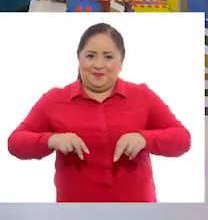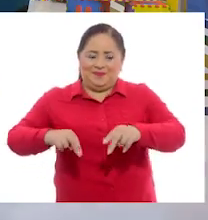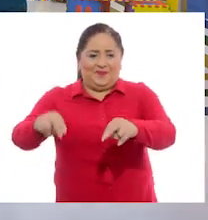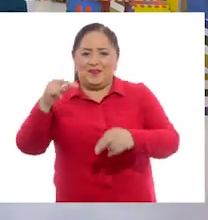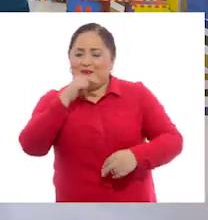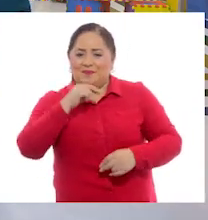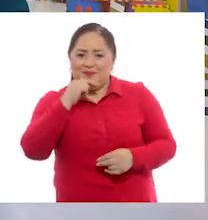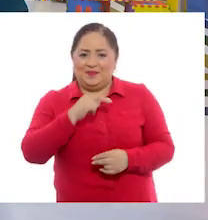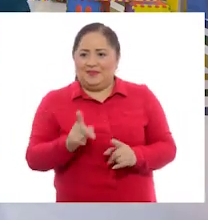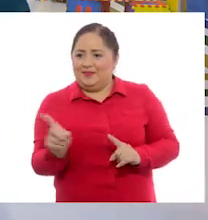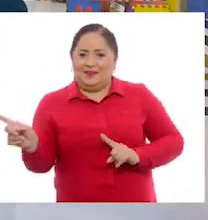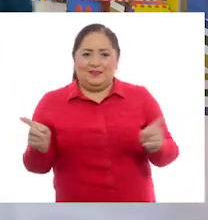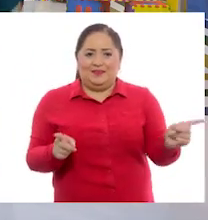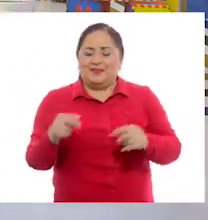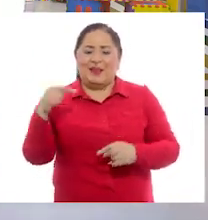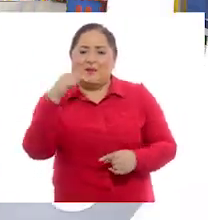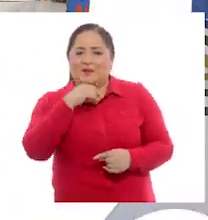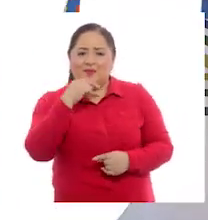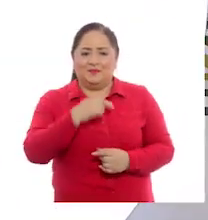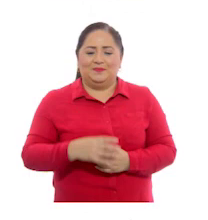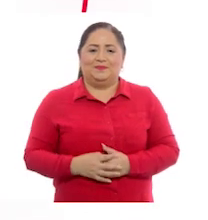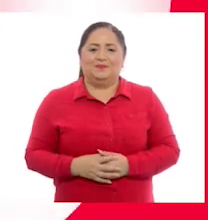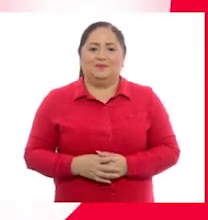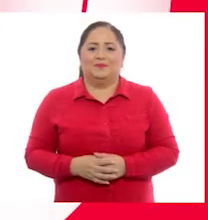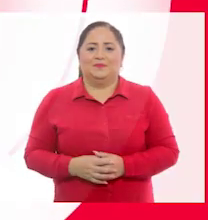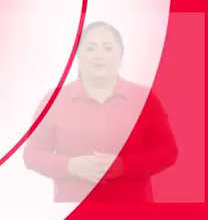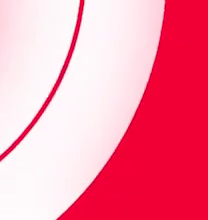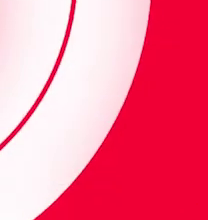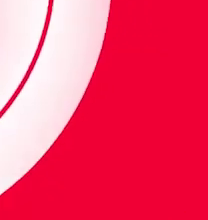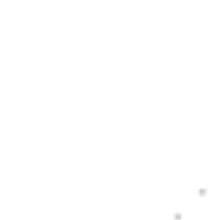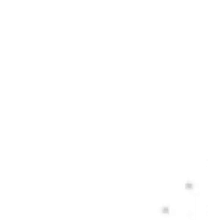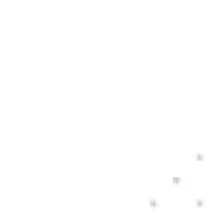Adelante, torso, adelante. Eso, a la derecha. izquierda, a la izquierda. Rápido, Pili.